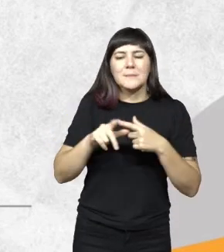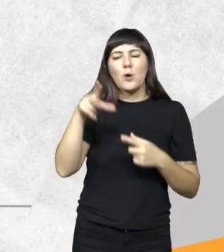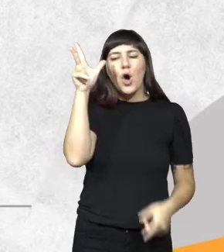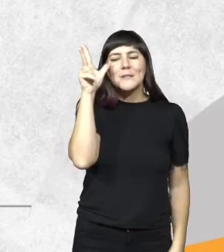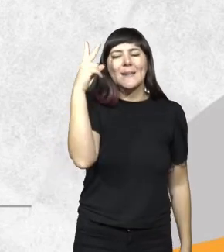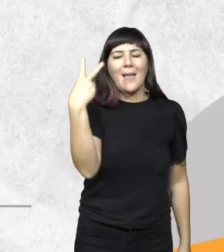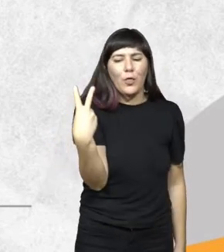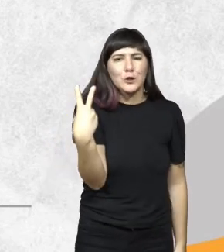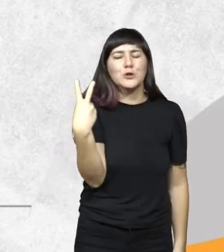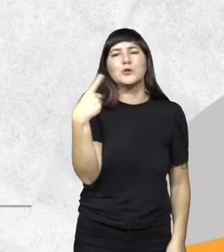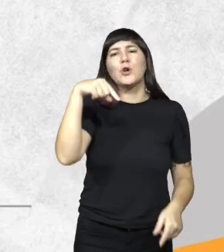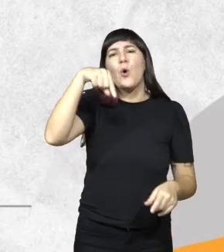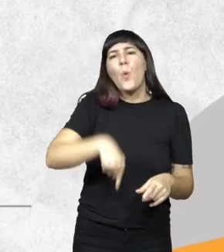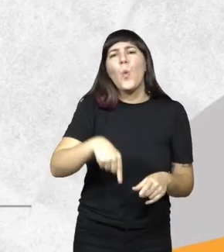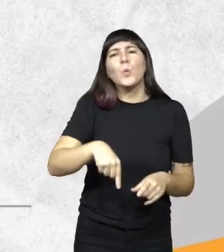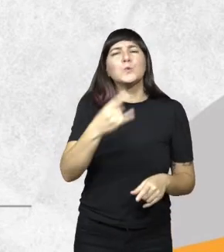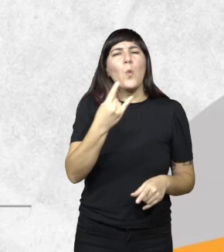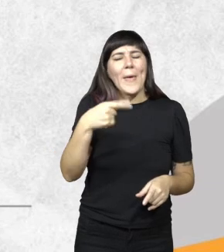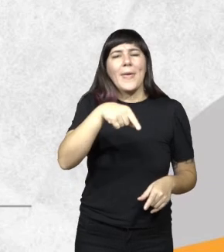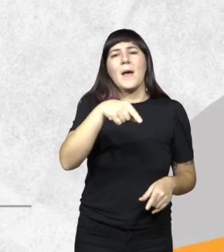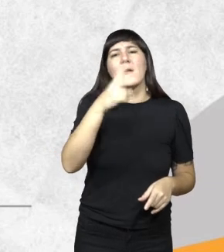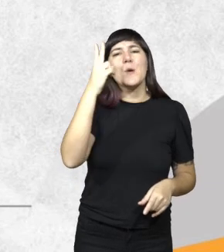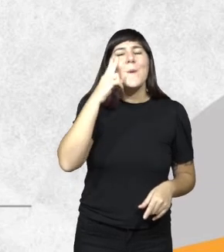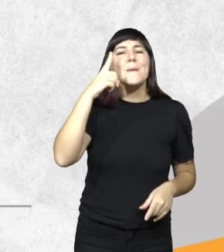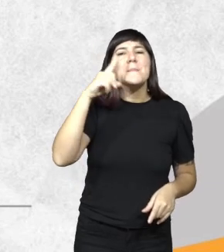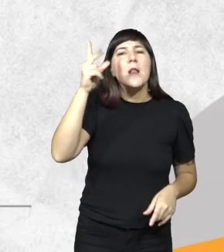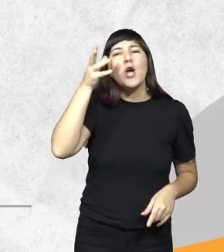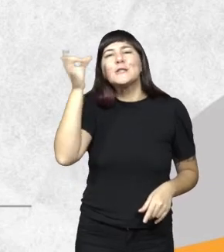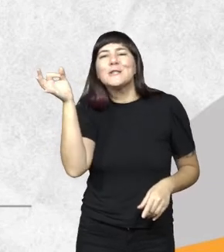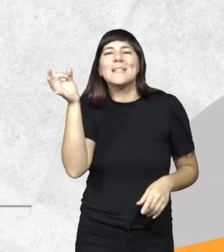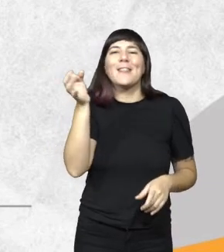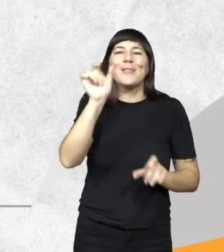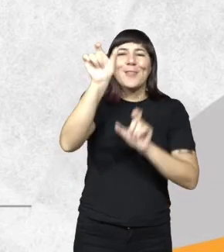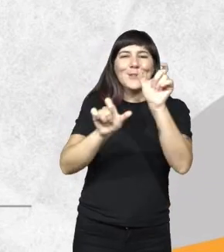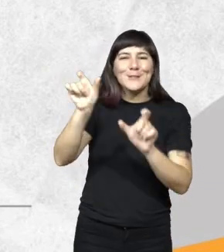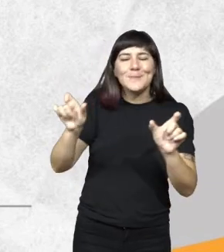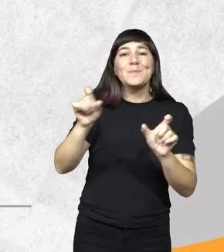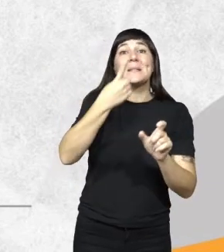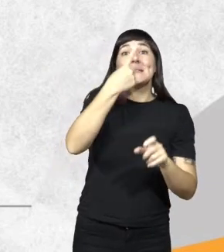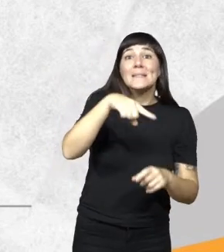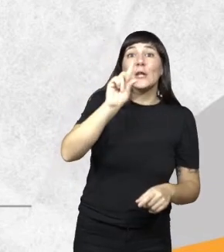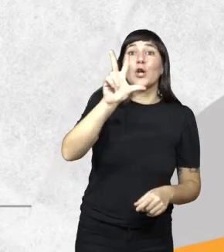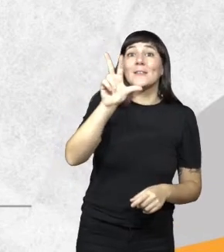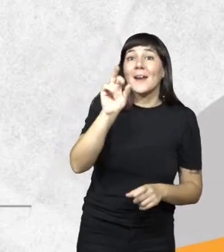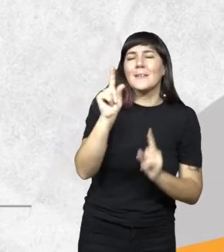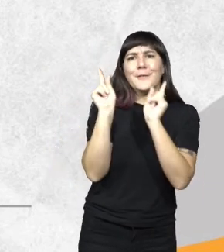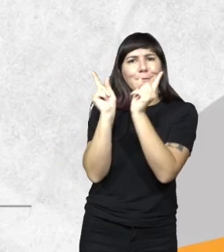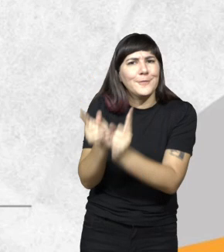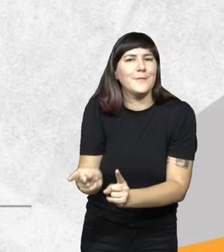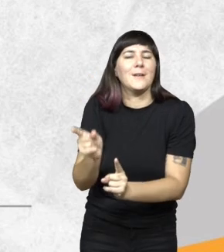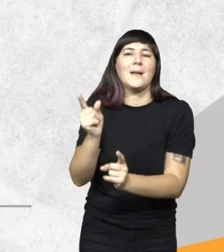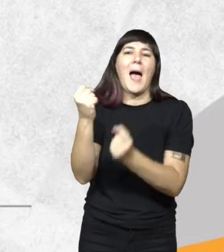en Ushuaia, 9.800 también y piquito en Tolwin y 130 permanentes en la Antártida.